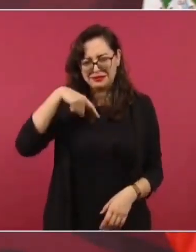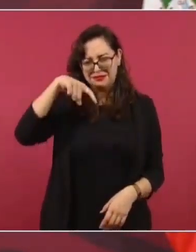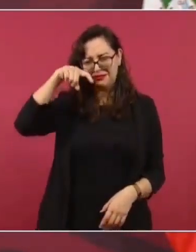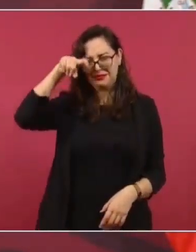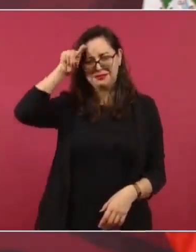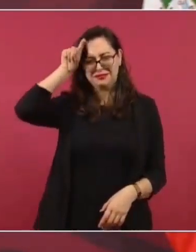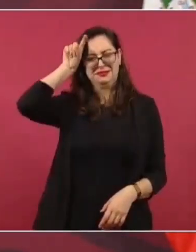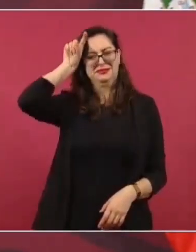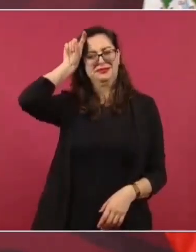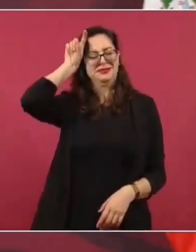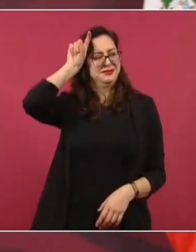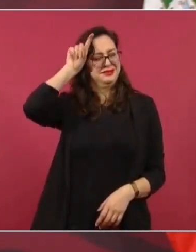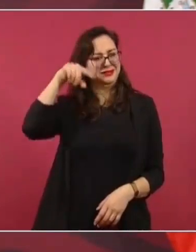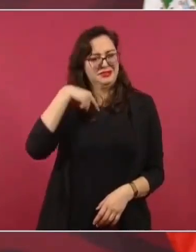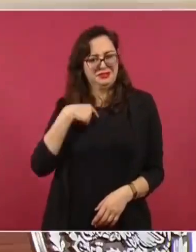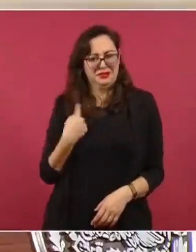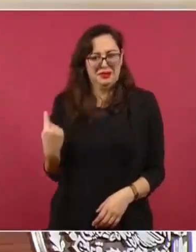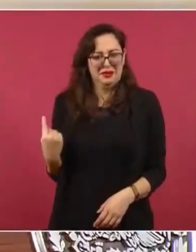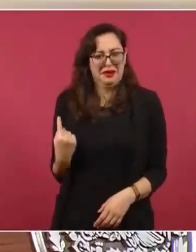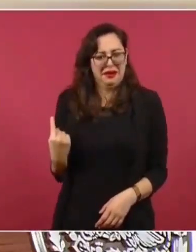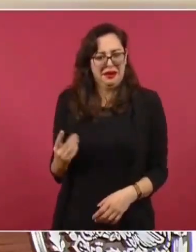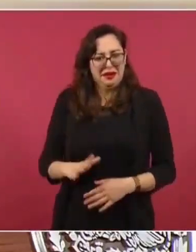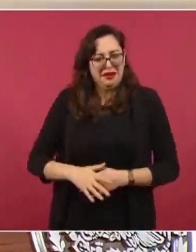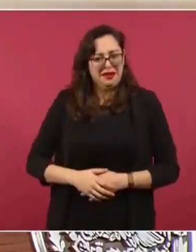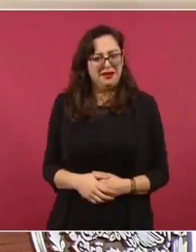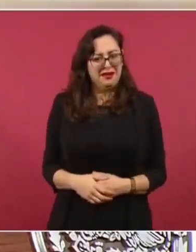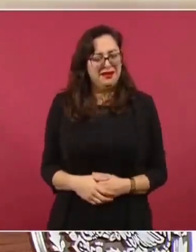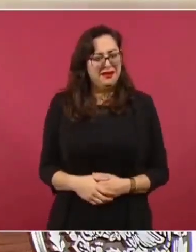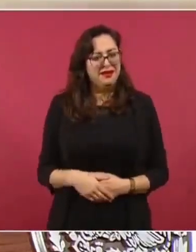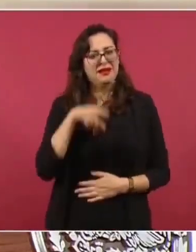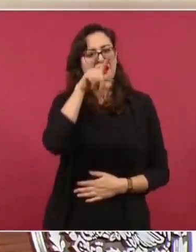falsario, calumniador,